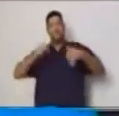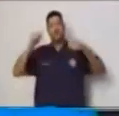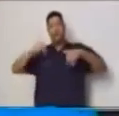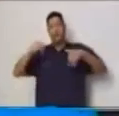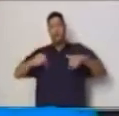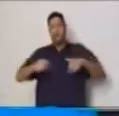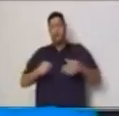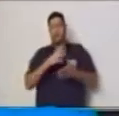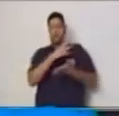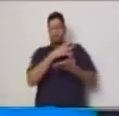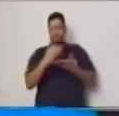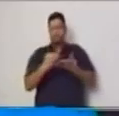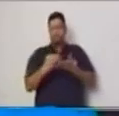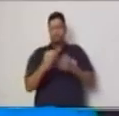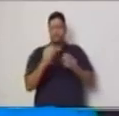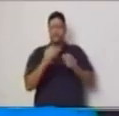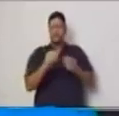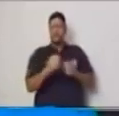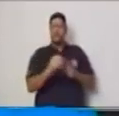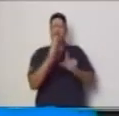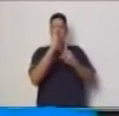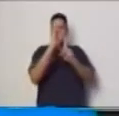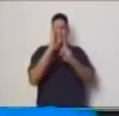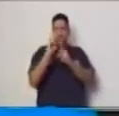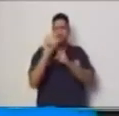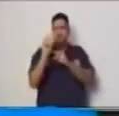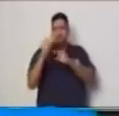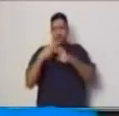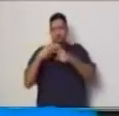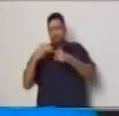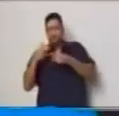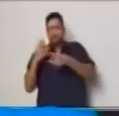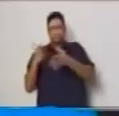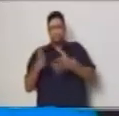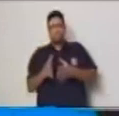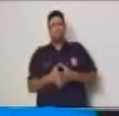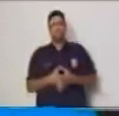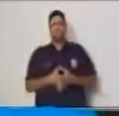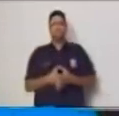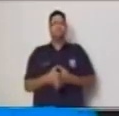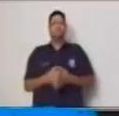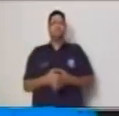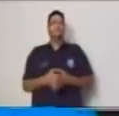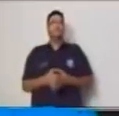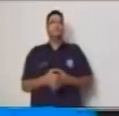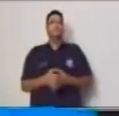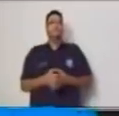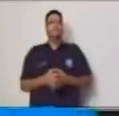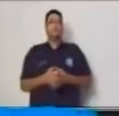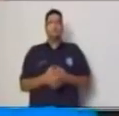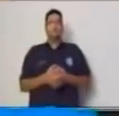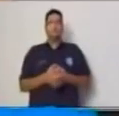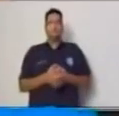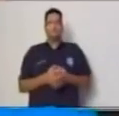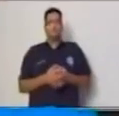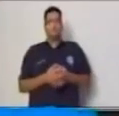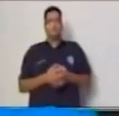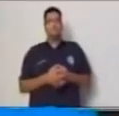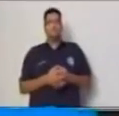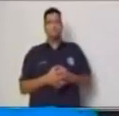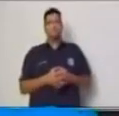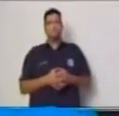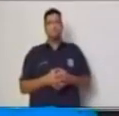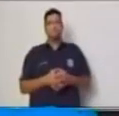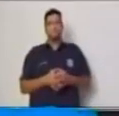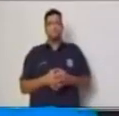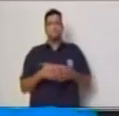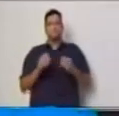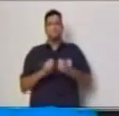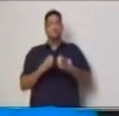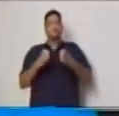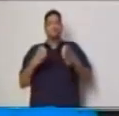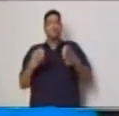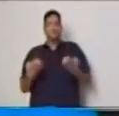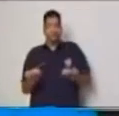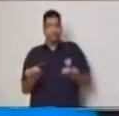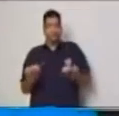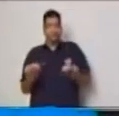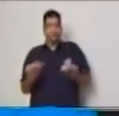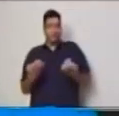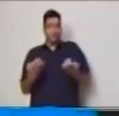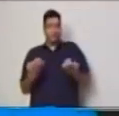los enunciados que son parte de los pares ordenados. Es decir que para uno